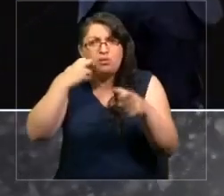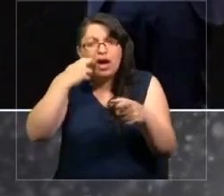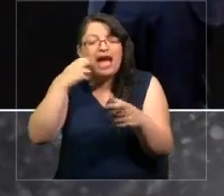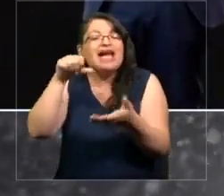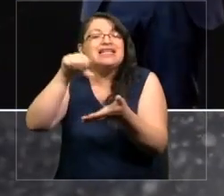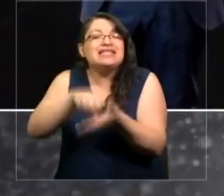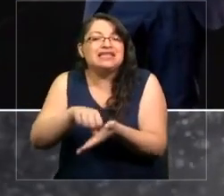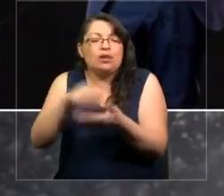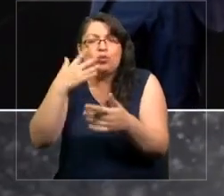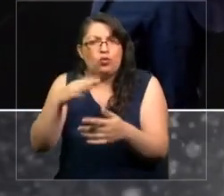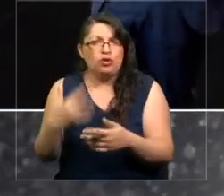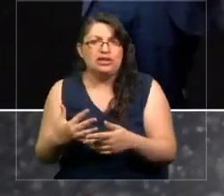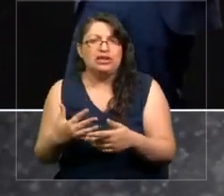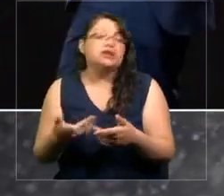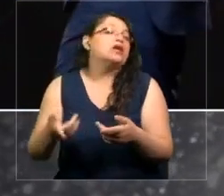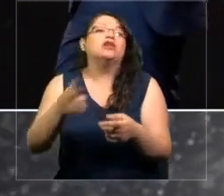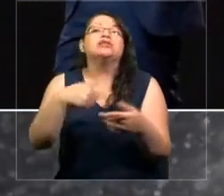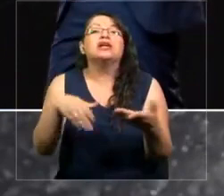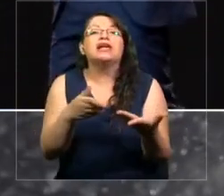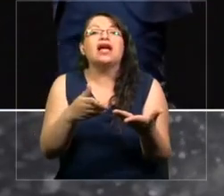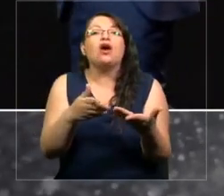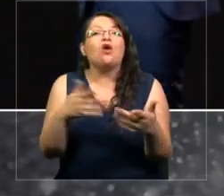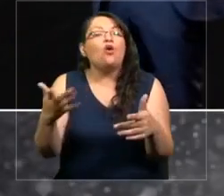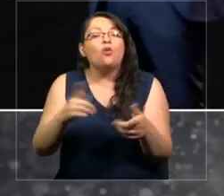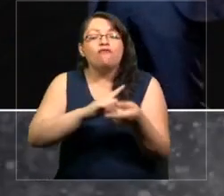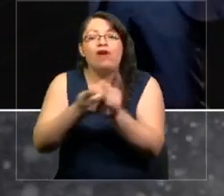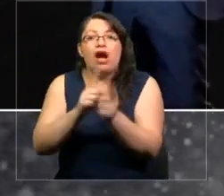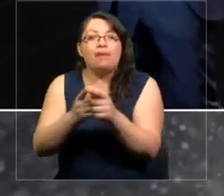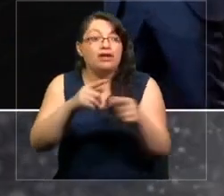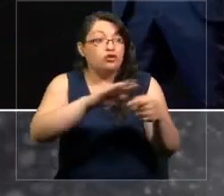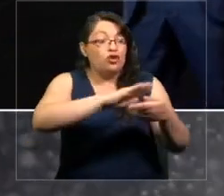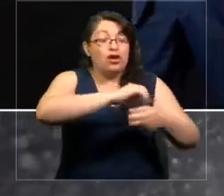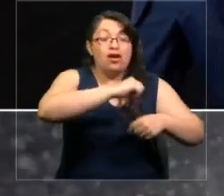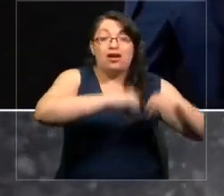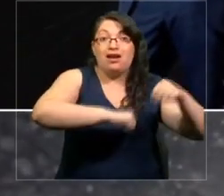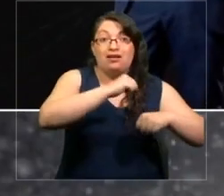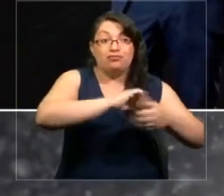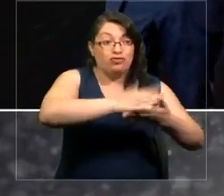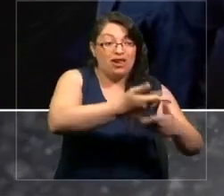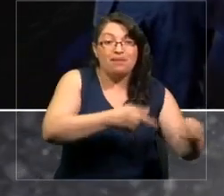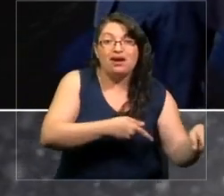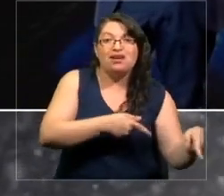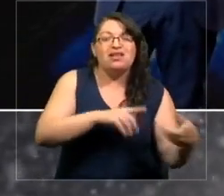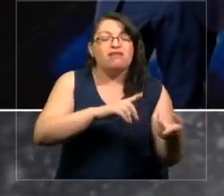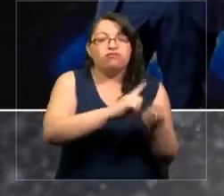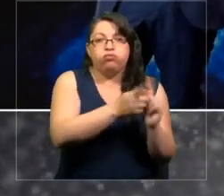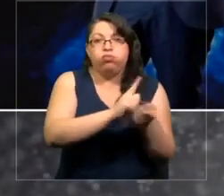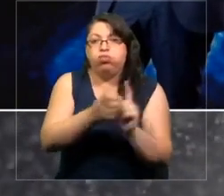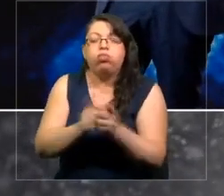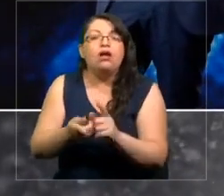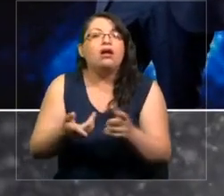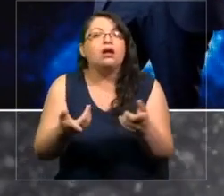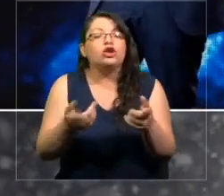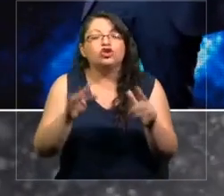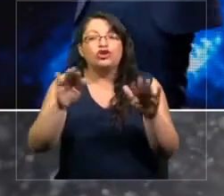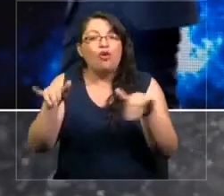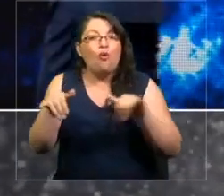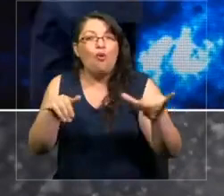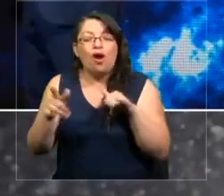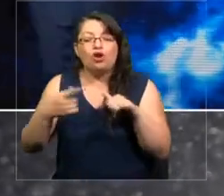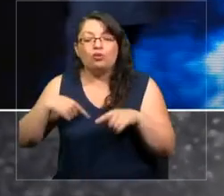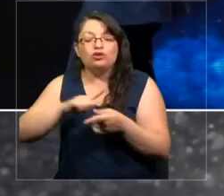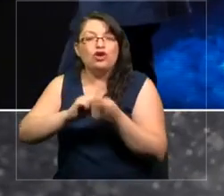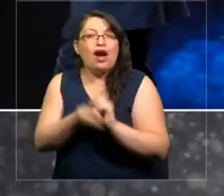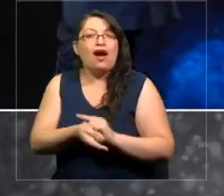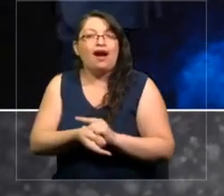El problema que tenemos es que la velocidad de cambio de estas máquinas no necesariamente tiene que ver con la misma velocidad de nuestros cambios de comportamiento, de